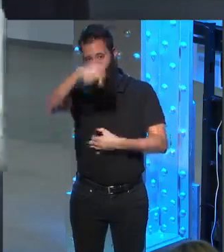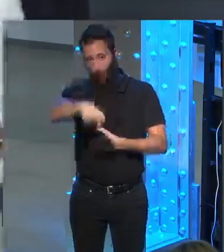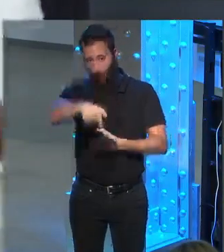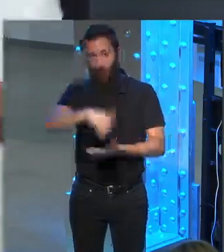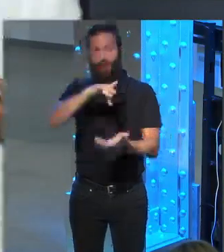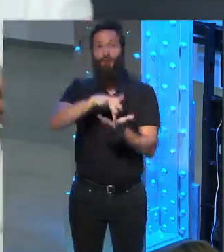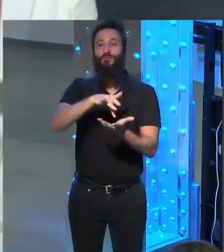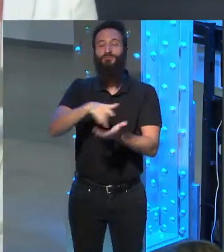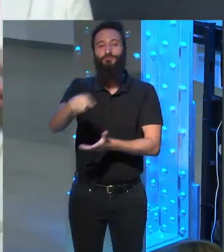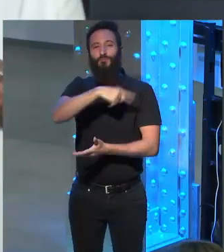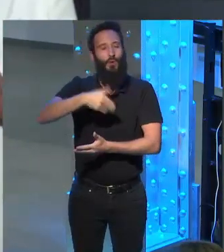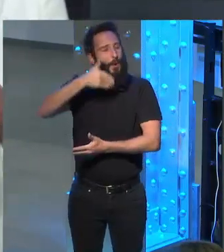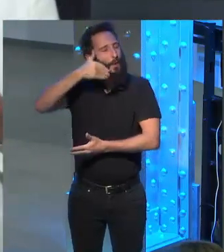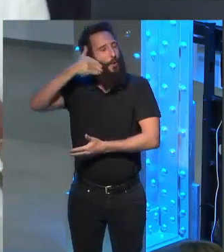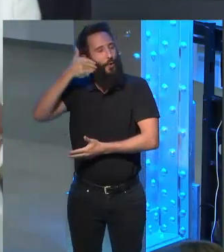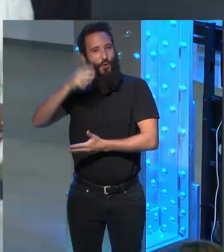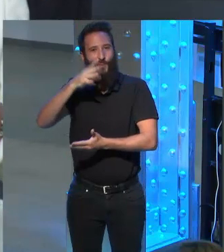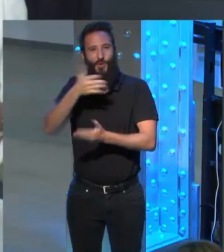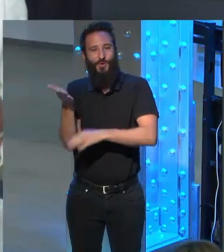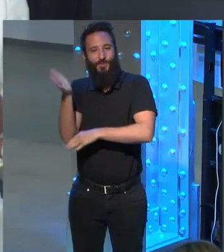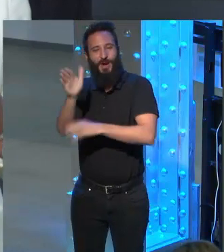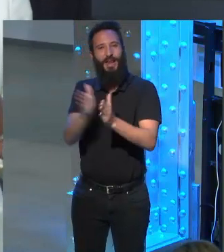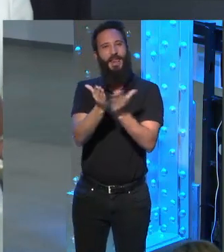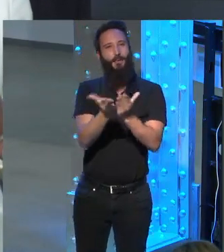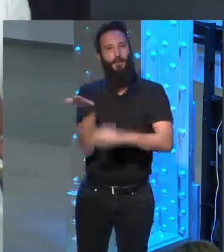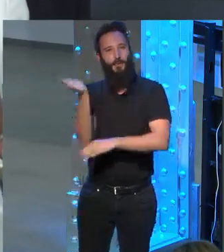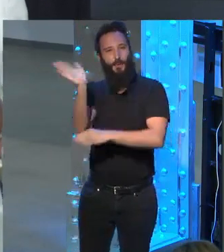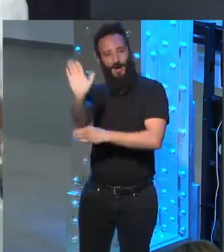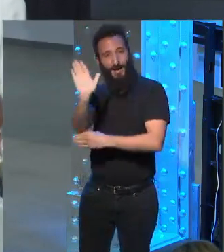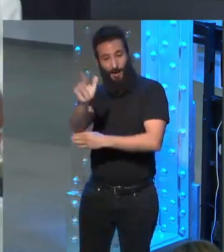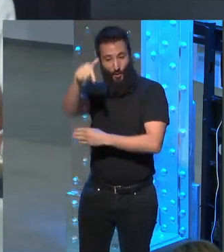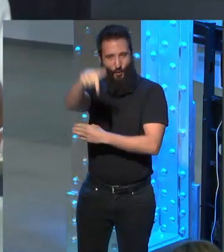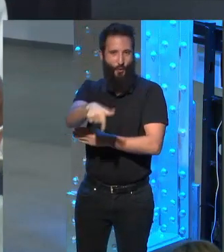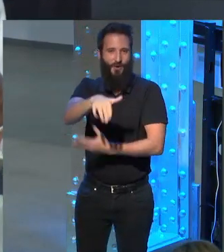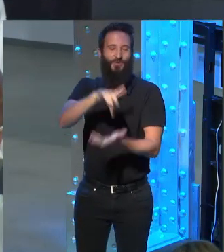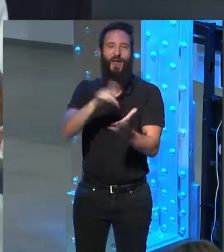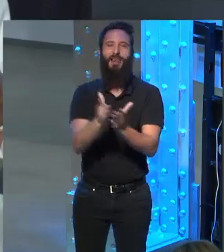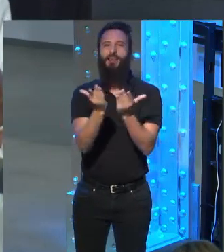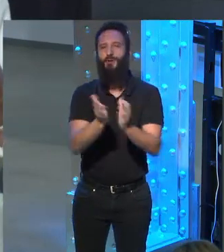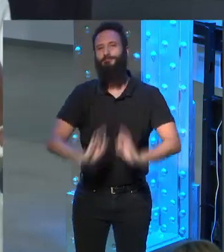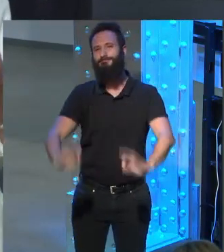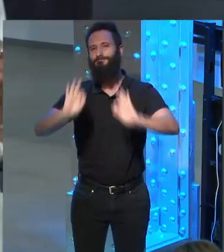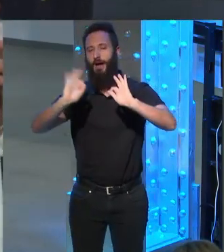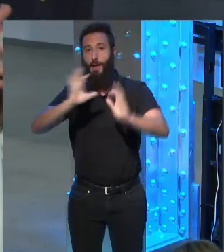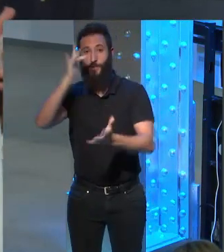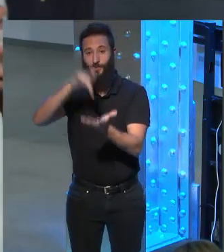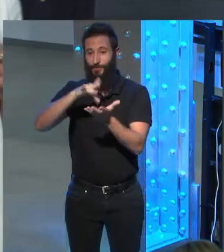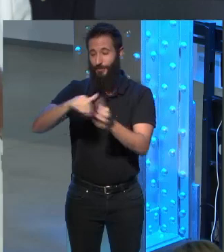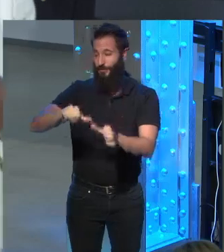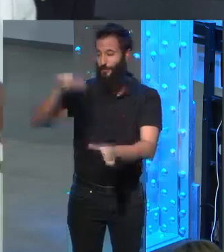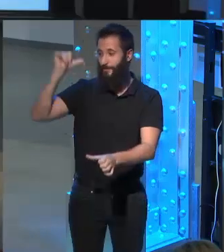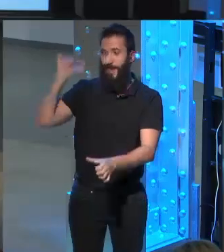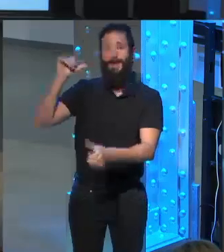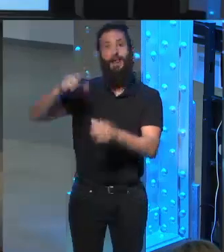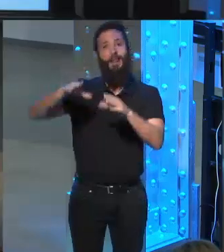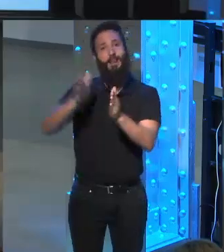Tenemos el placer enorme de presentar este libro hoy, un libro muy especial dentro de los libros que hemos publicado de